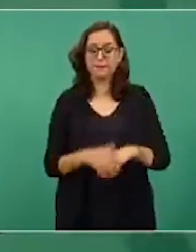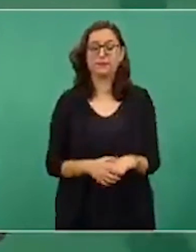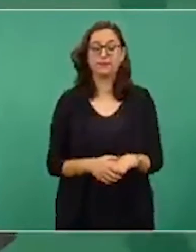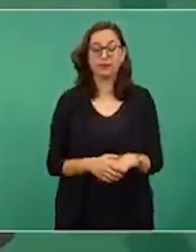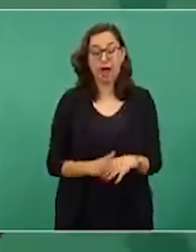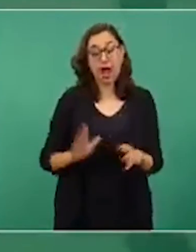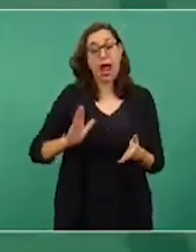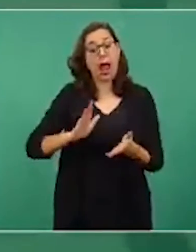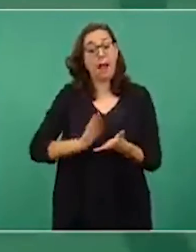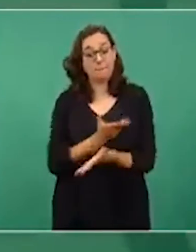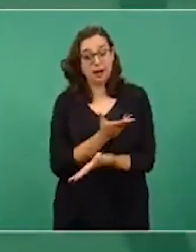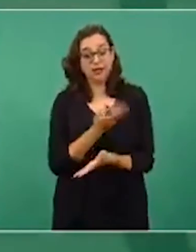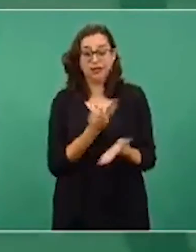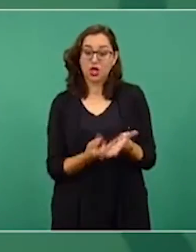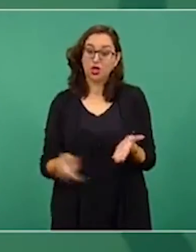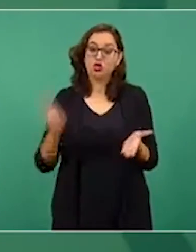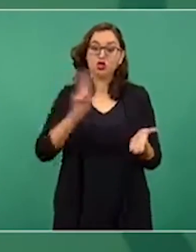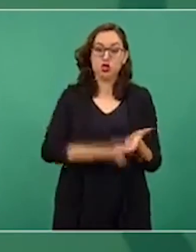embajadas.